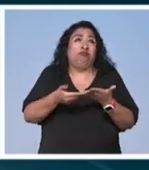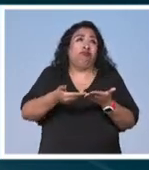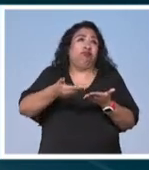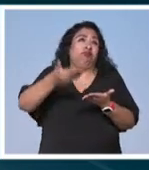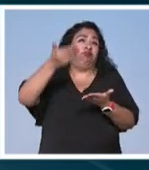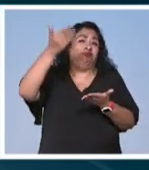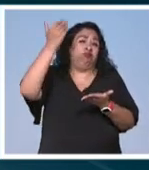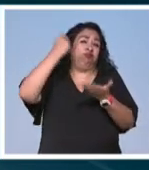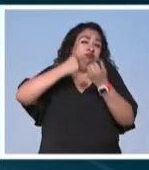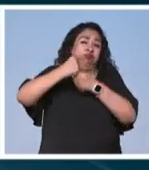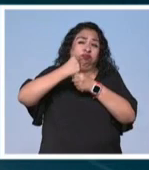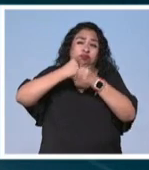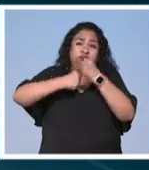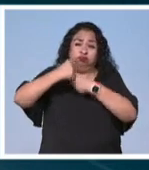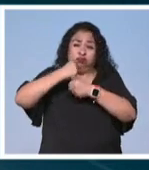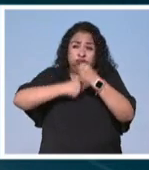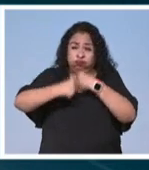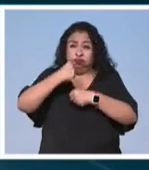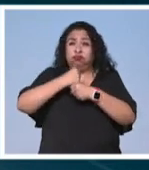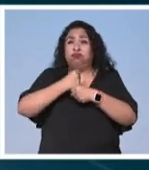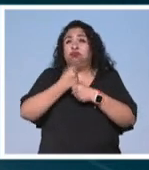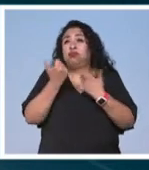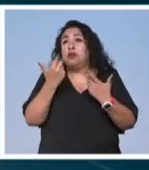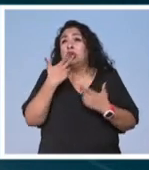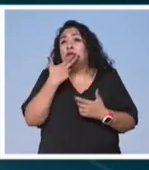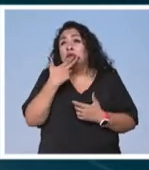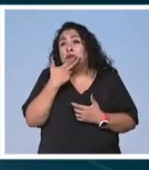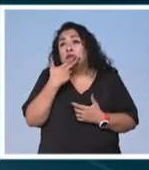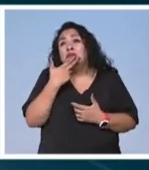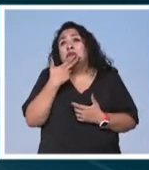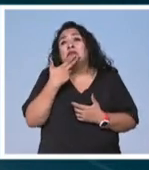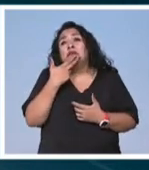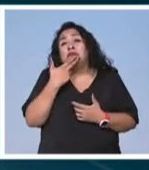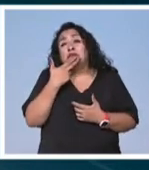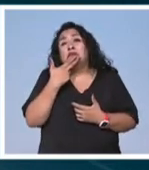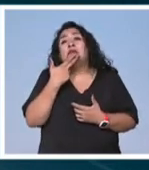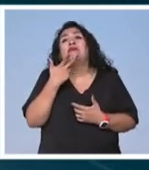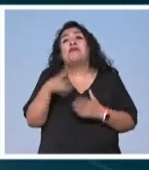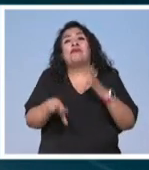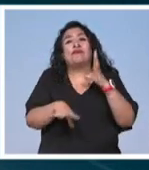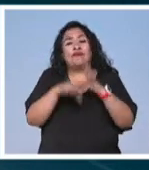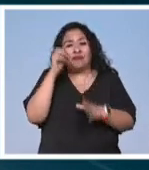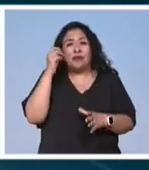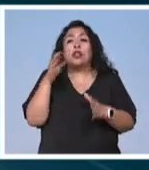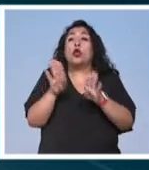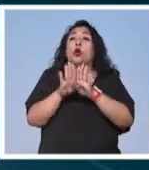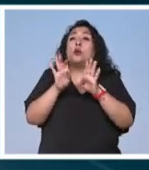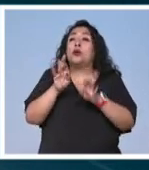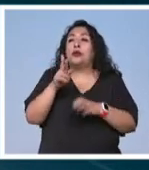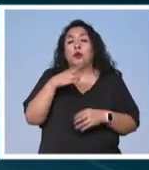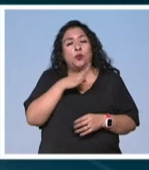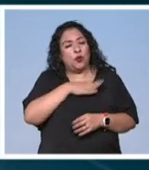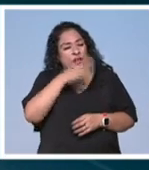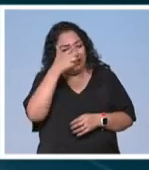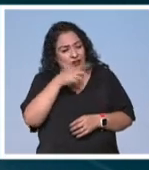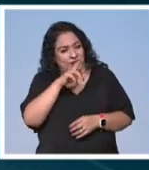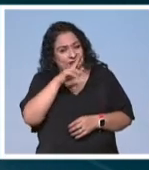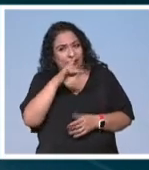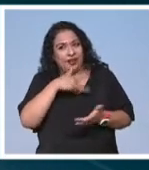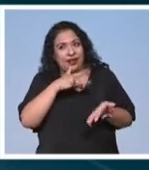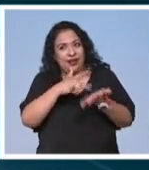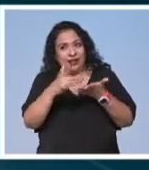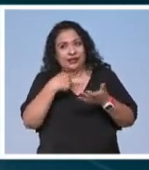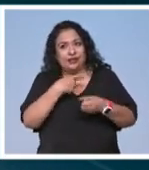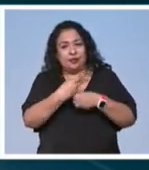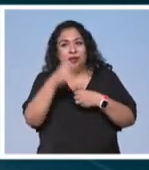épocas prehispánicas siendo utilizado me atrevería decir inclusive explotado Rodrigo ¿cómo estás? muy buenas noches Rafa muchas gracias por